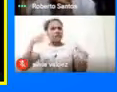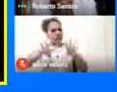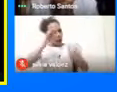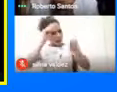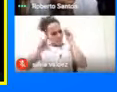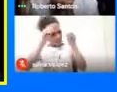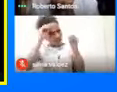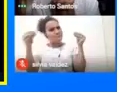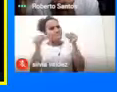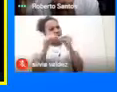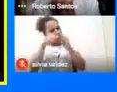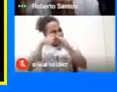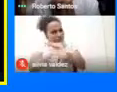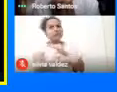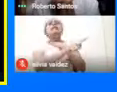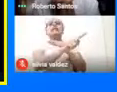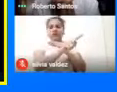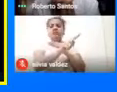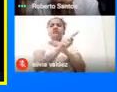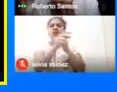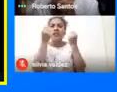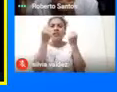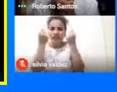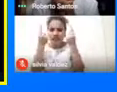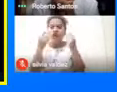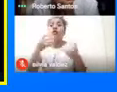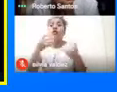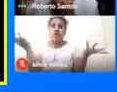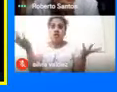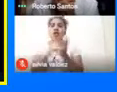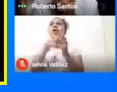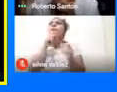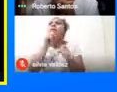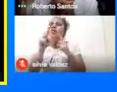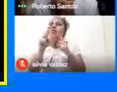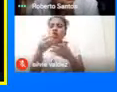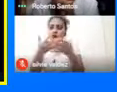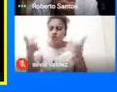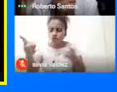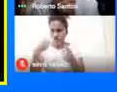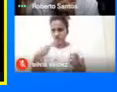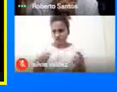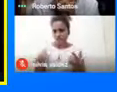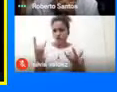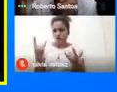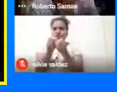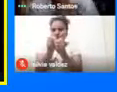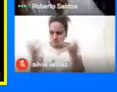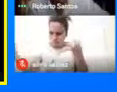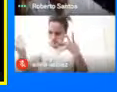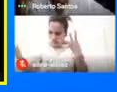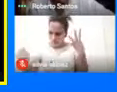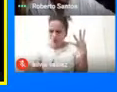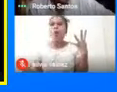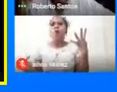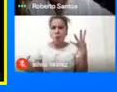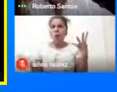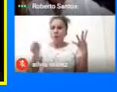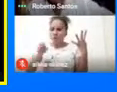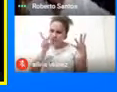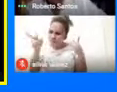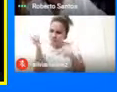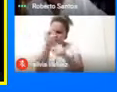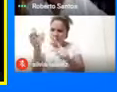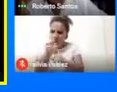Más allá Y entender Yo preguntaba Un elemento Y tú nos diste Un montón De elementos Que podemos Encontrar